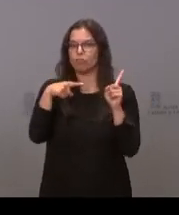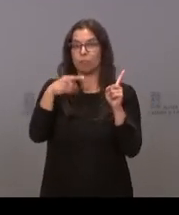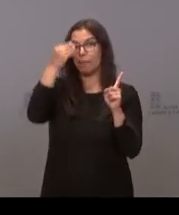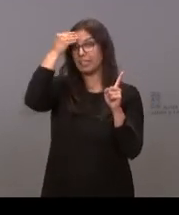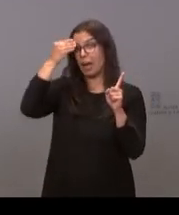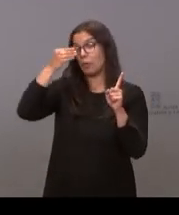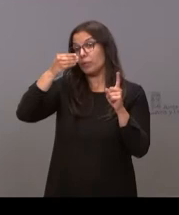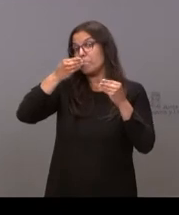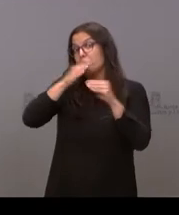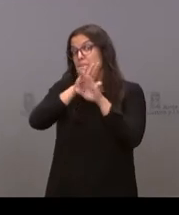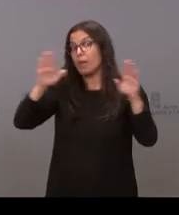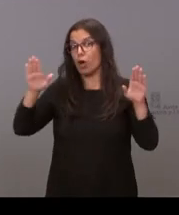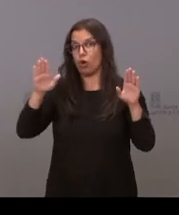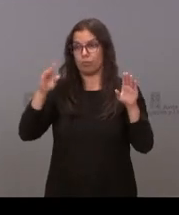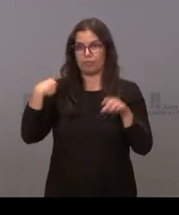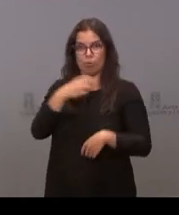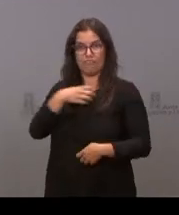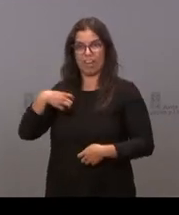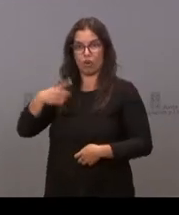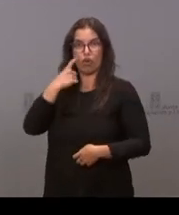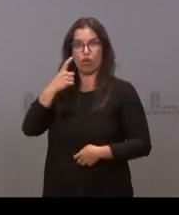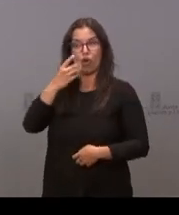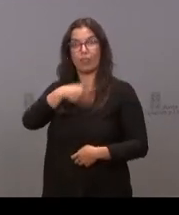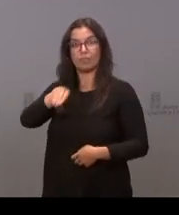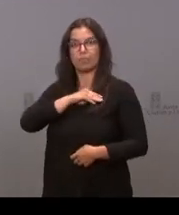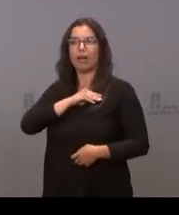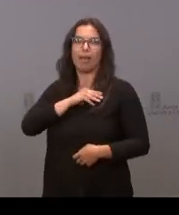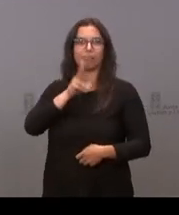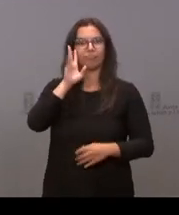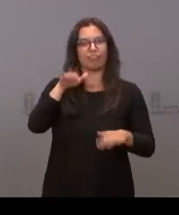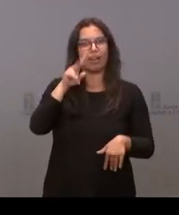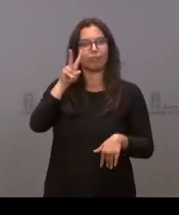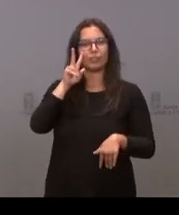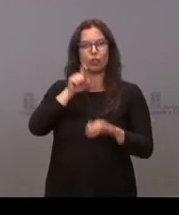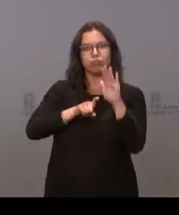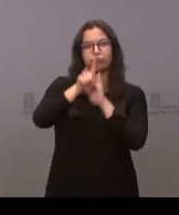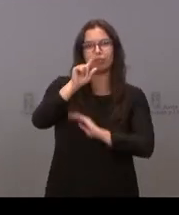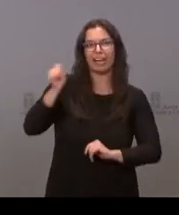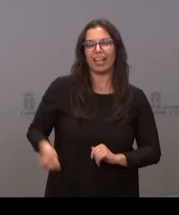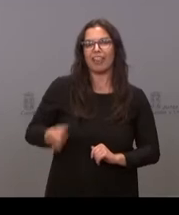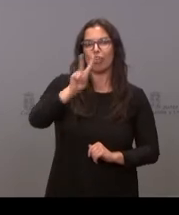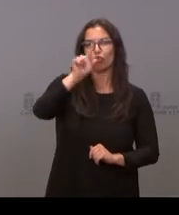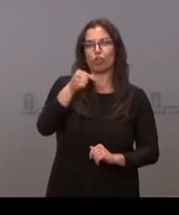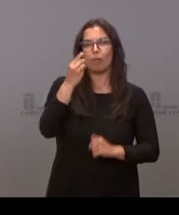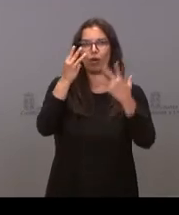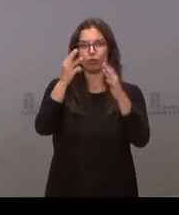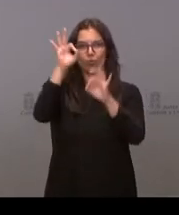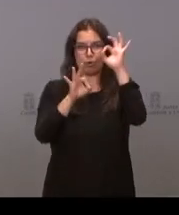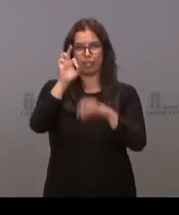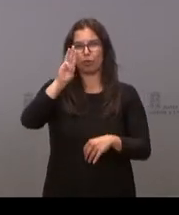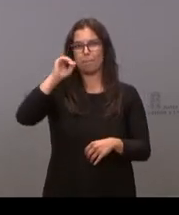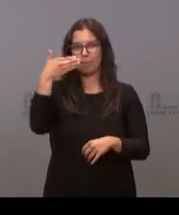pudiera tener, en este caso, el Banco de España, hemos visto cómo el PIB ha crecido en un 2,8%. Si miramos el interanual,